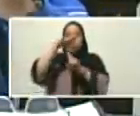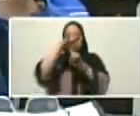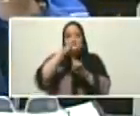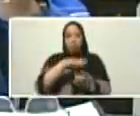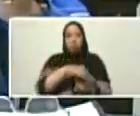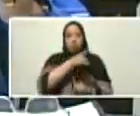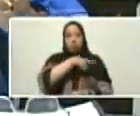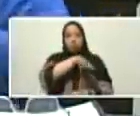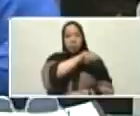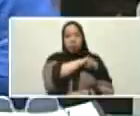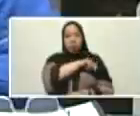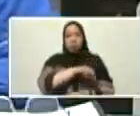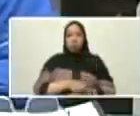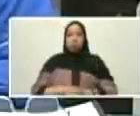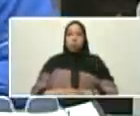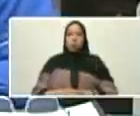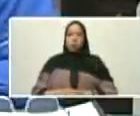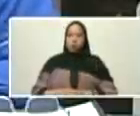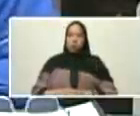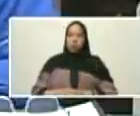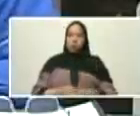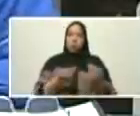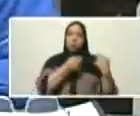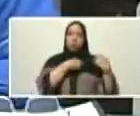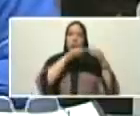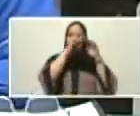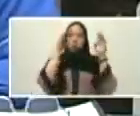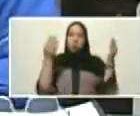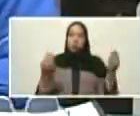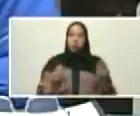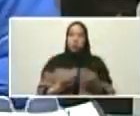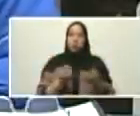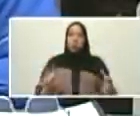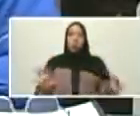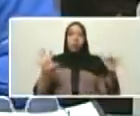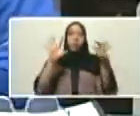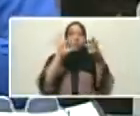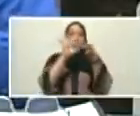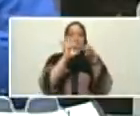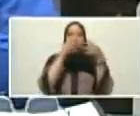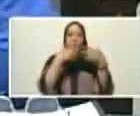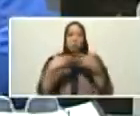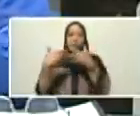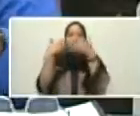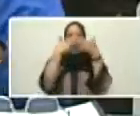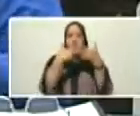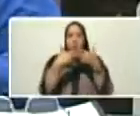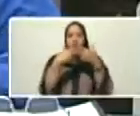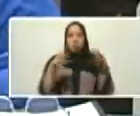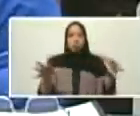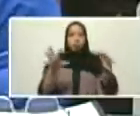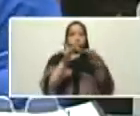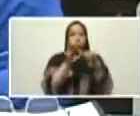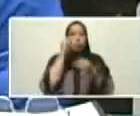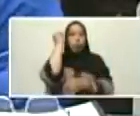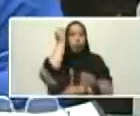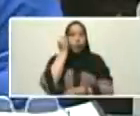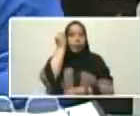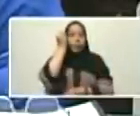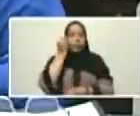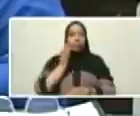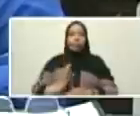imponer un dictamen en el mundo, un hegemón, el imperio de los Estados Unidos. Así de sencillo.